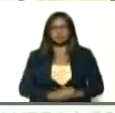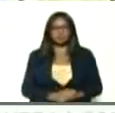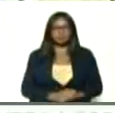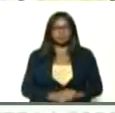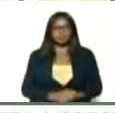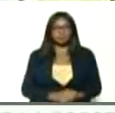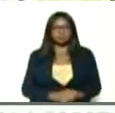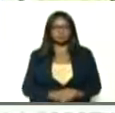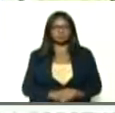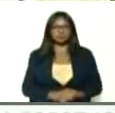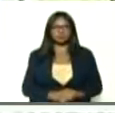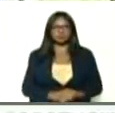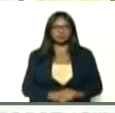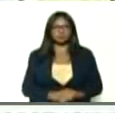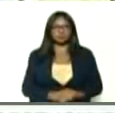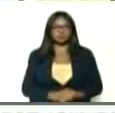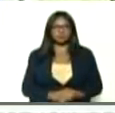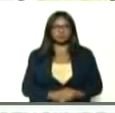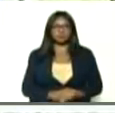inclusive,